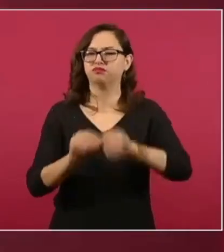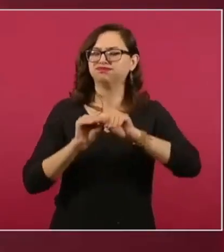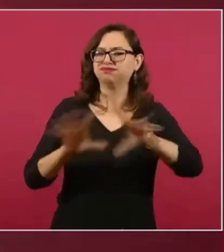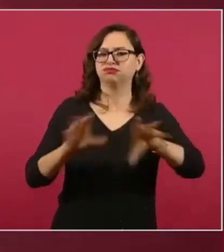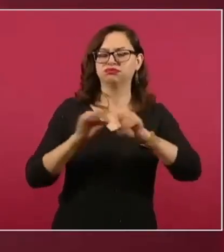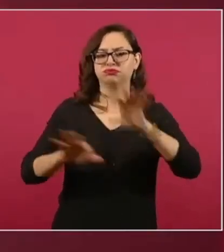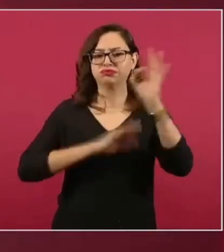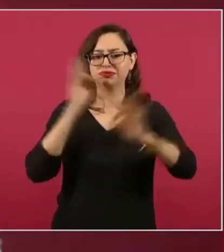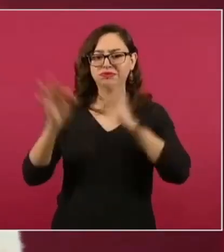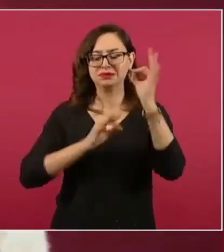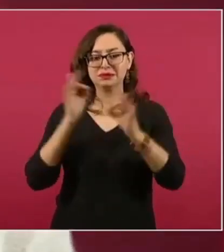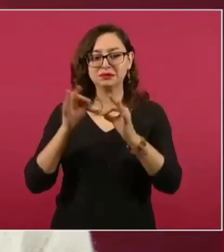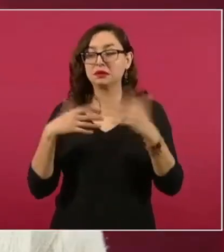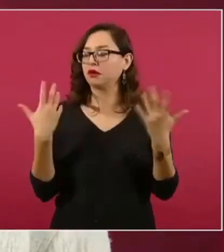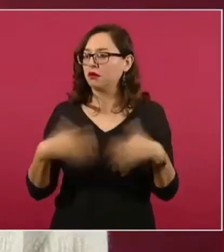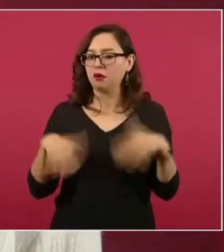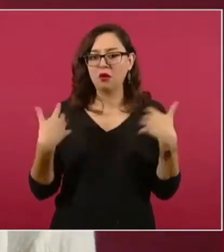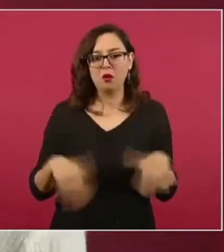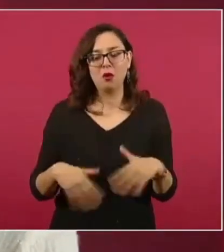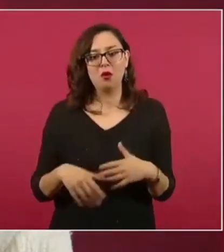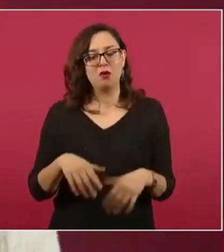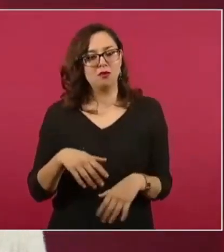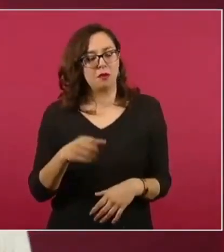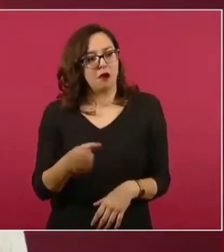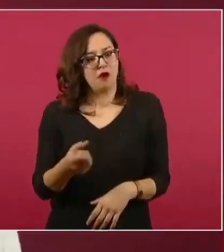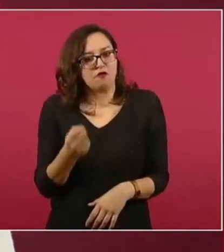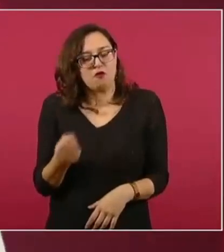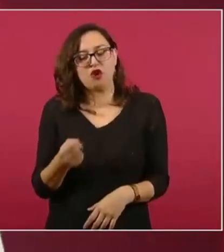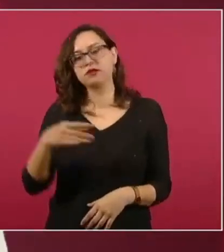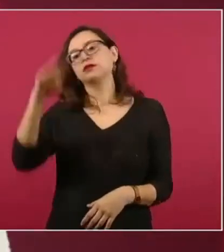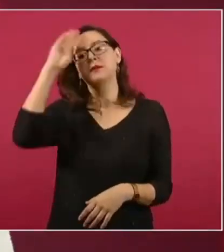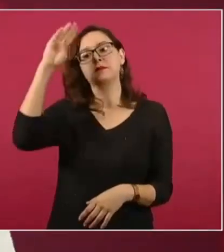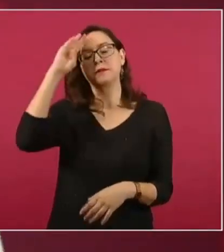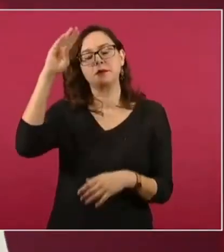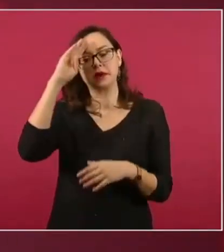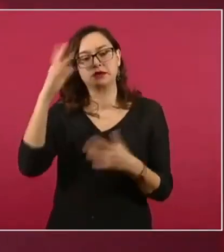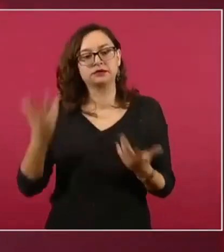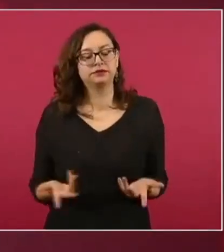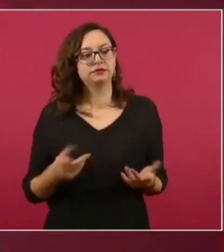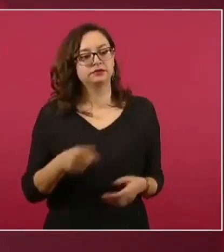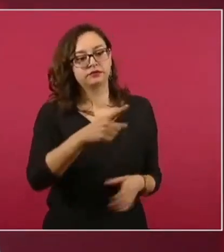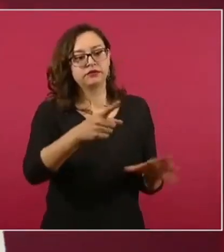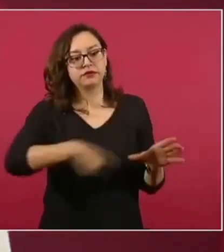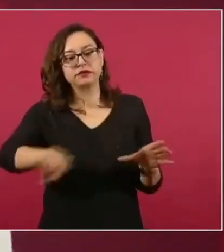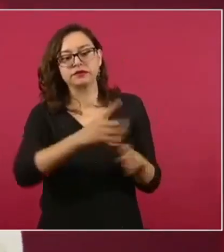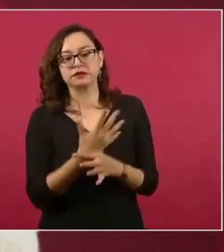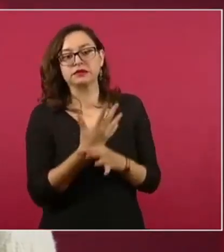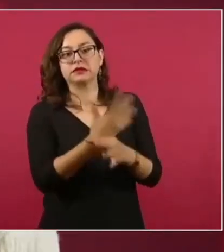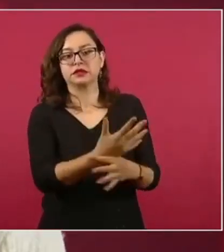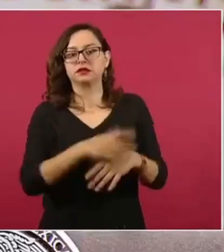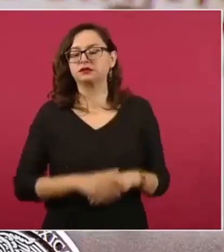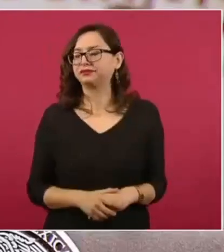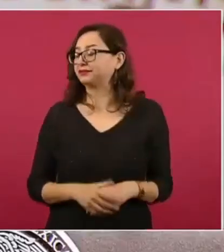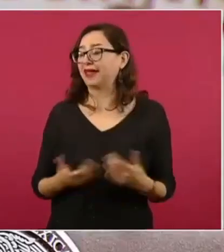Campaña, que por cierto aún no termina. La opinión de la oposición y de casi todos los medios es que México